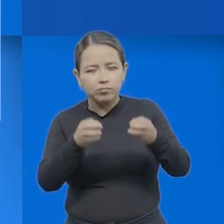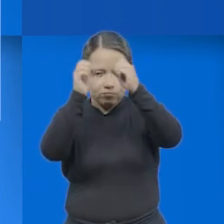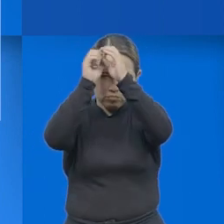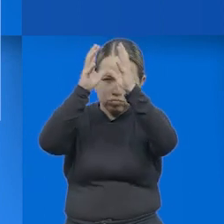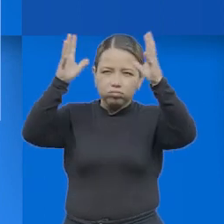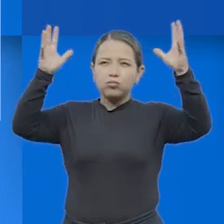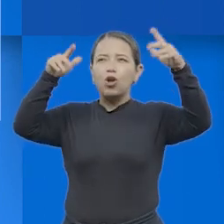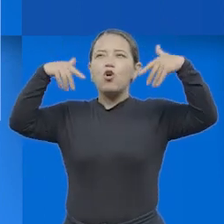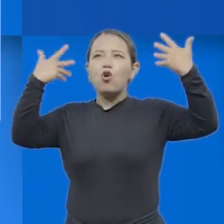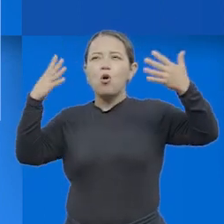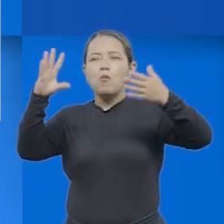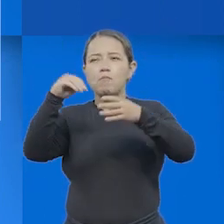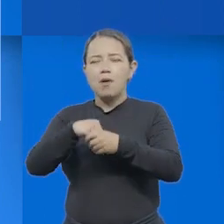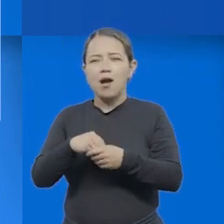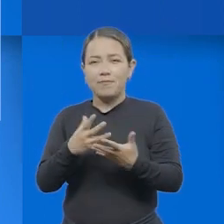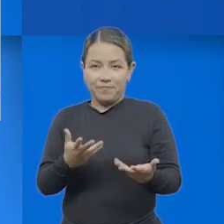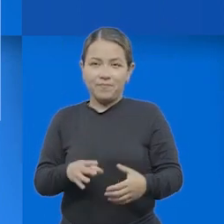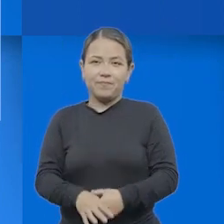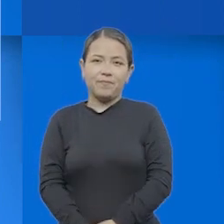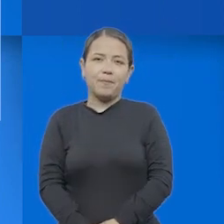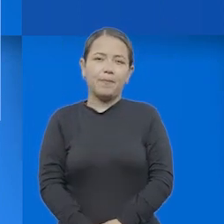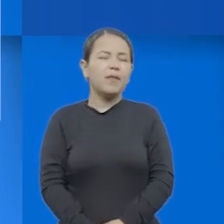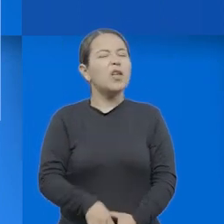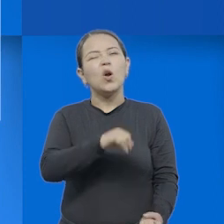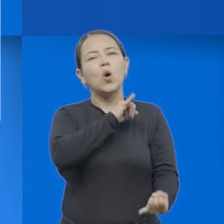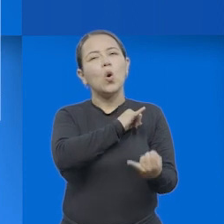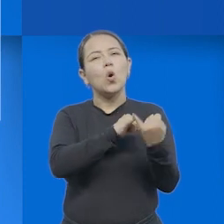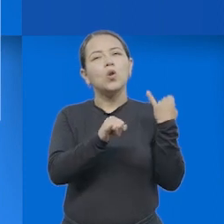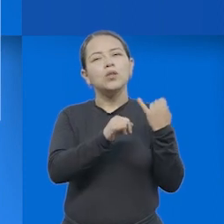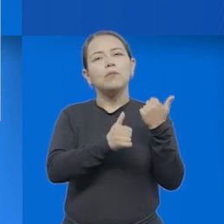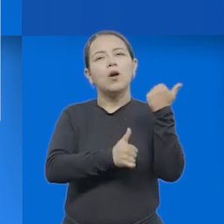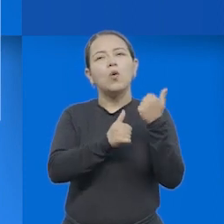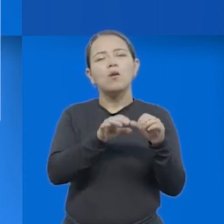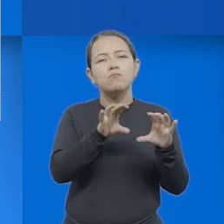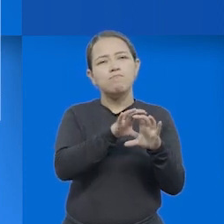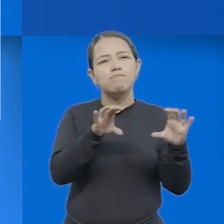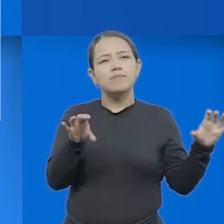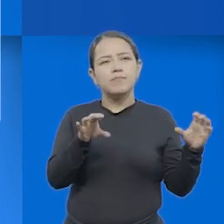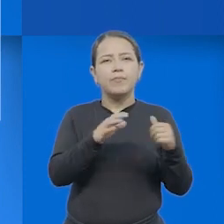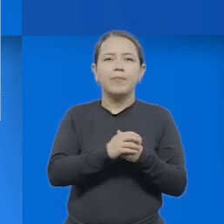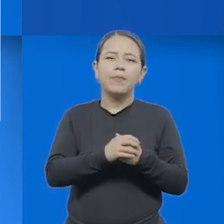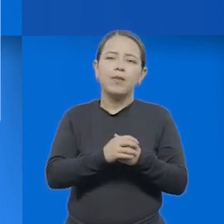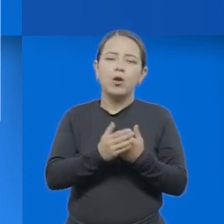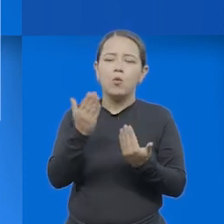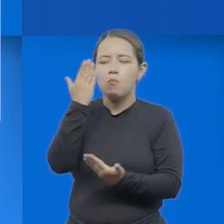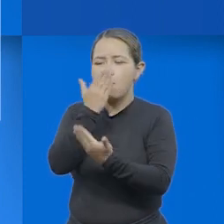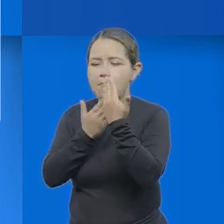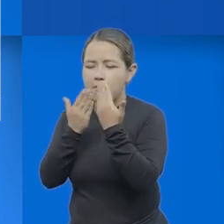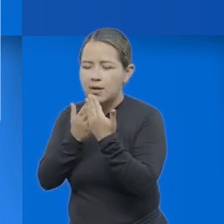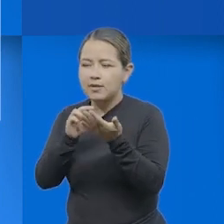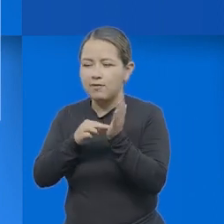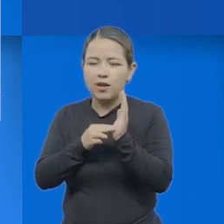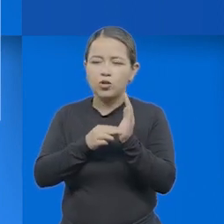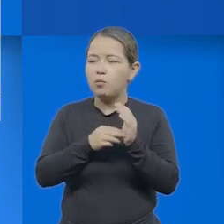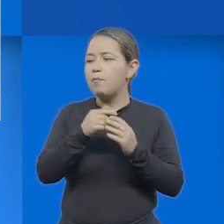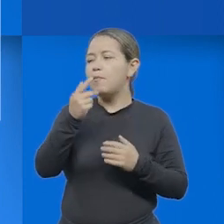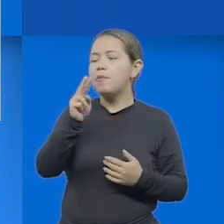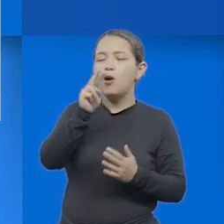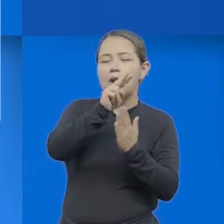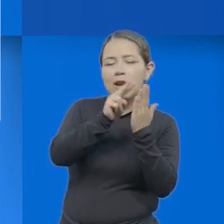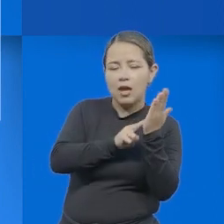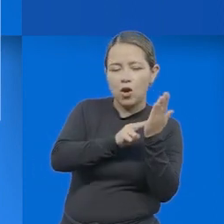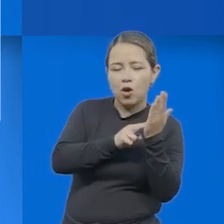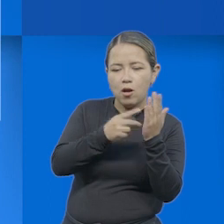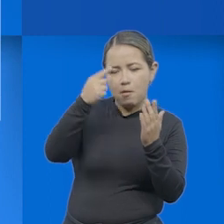fantasías, representaciones estéticas. Ya por último, nos encontramos entonces con la revisión, que es leer